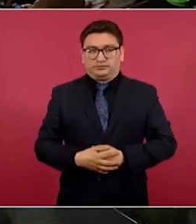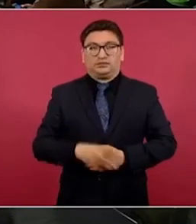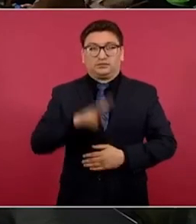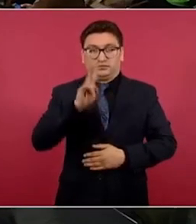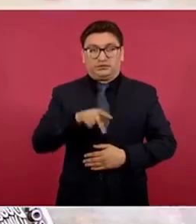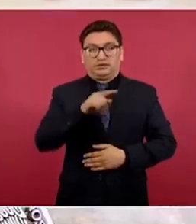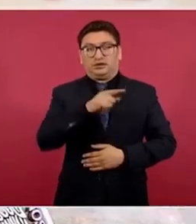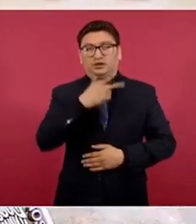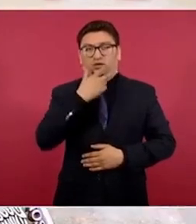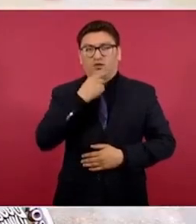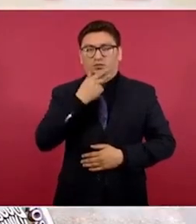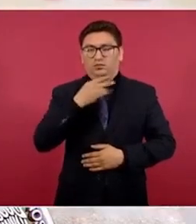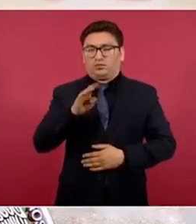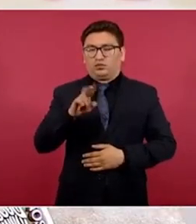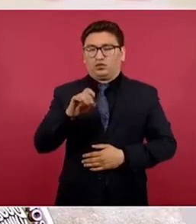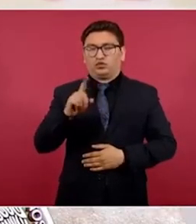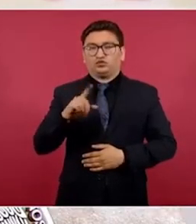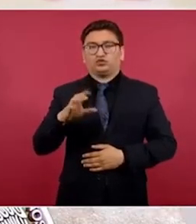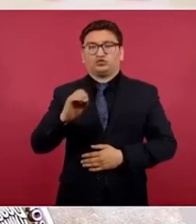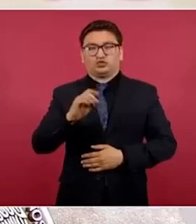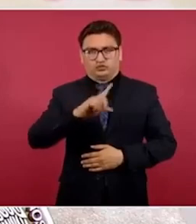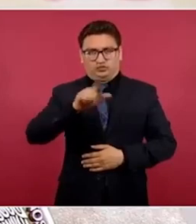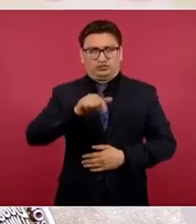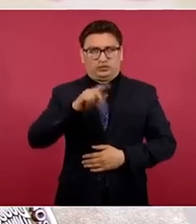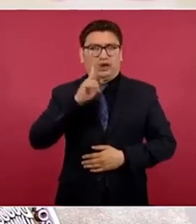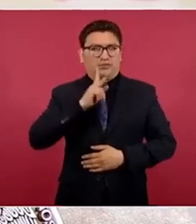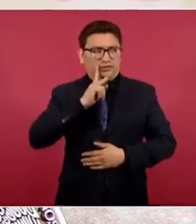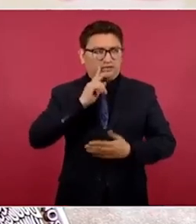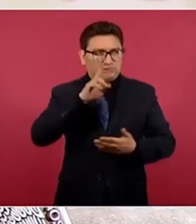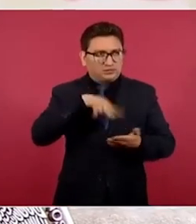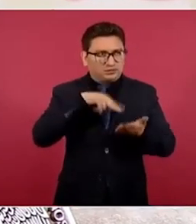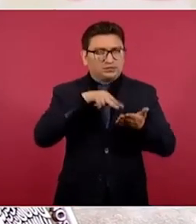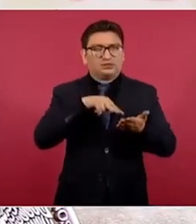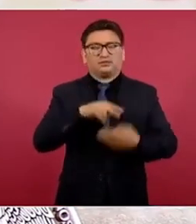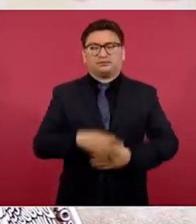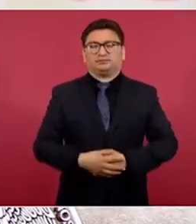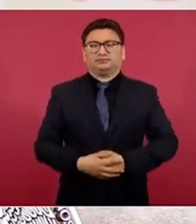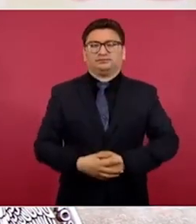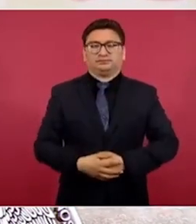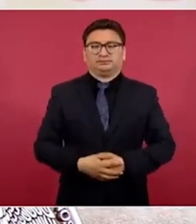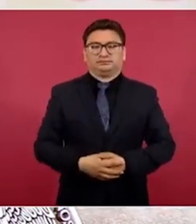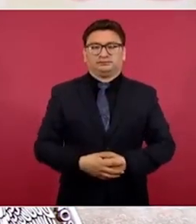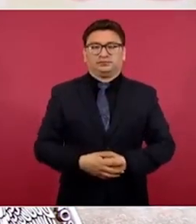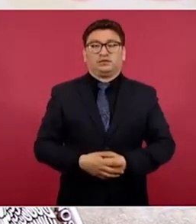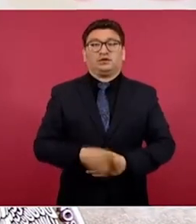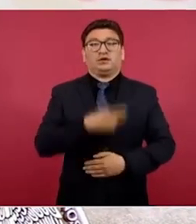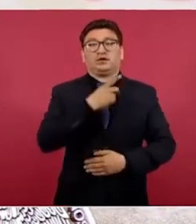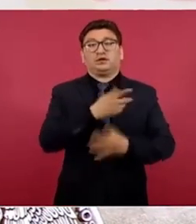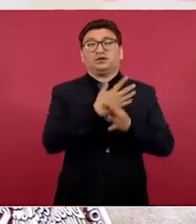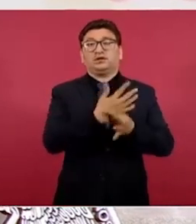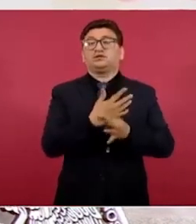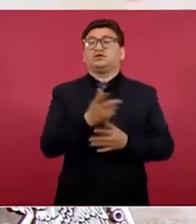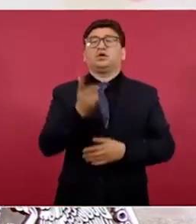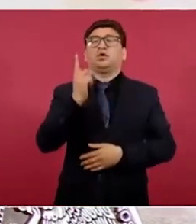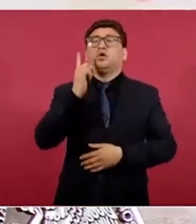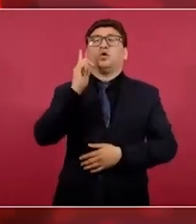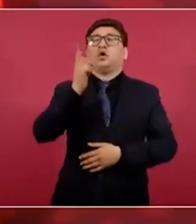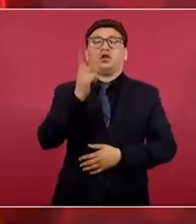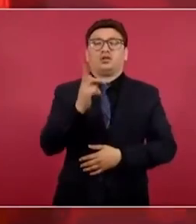de broso. A ver si lo consigues. Dice, dice, ojalá y el domingo